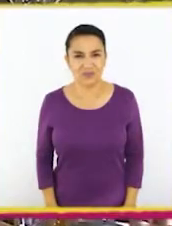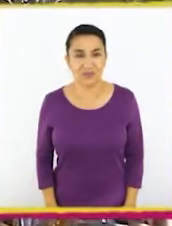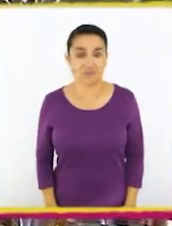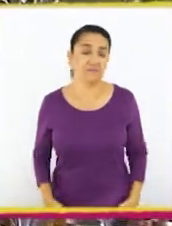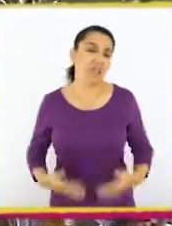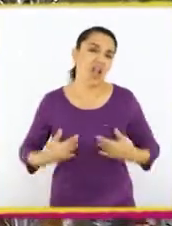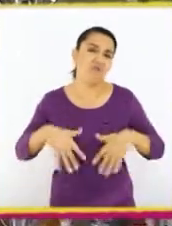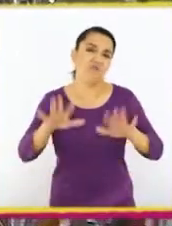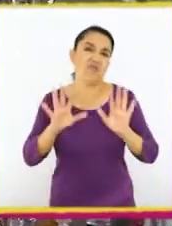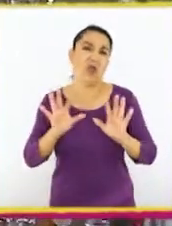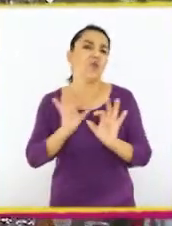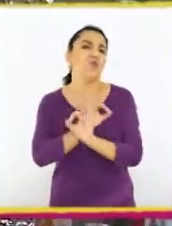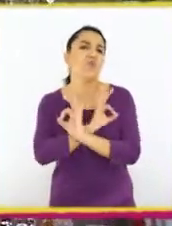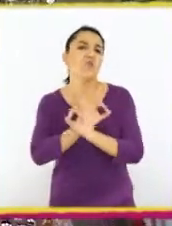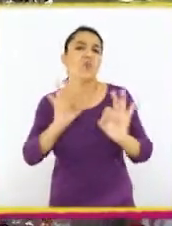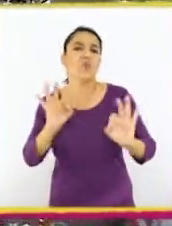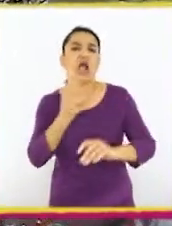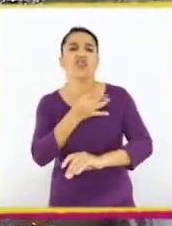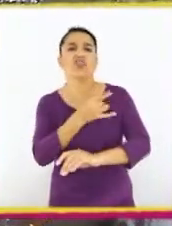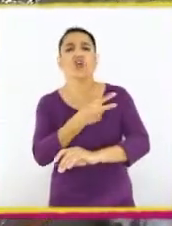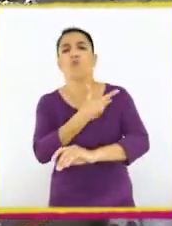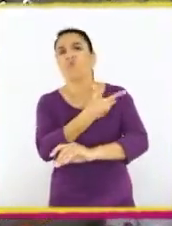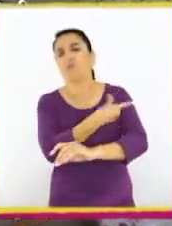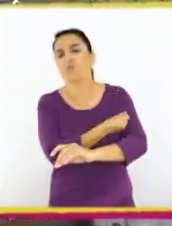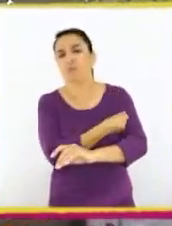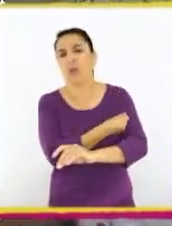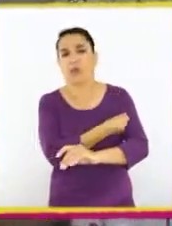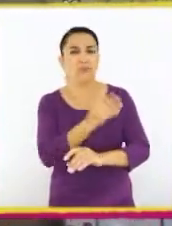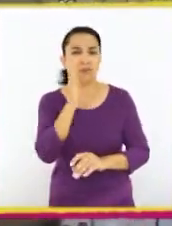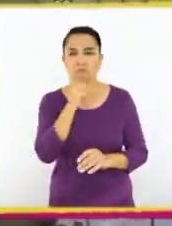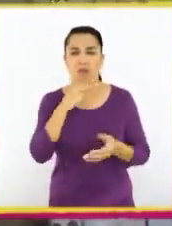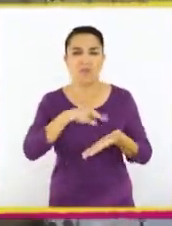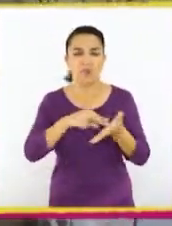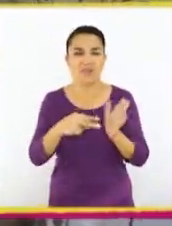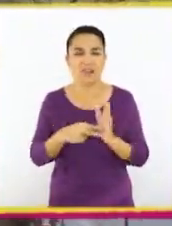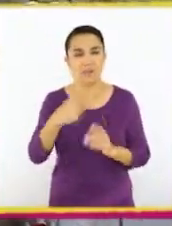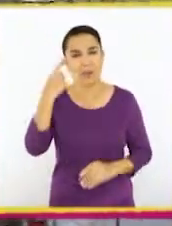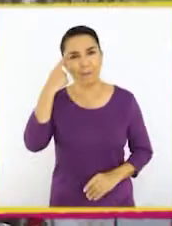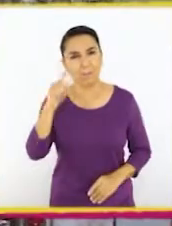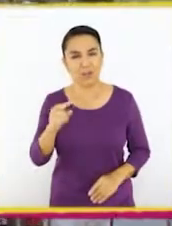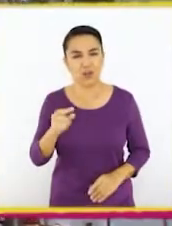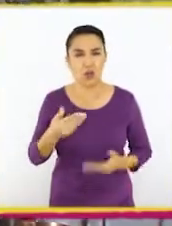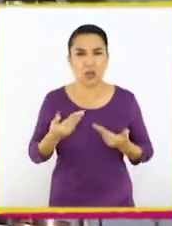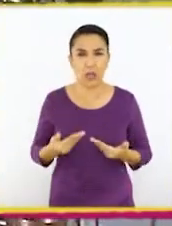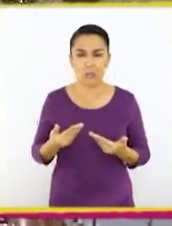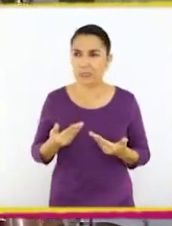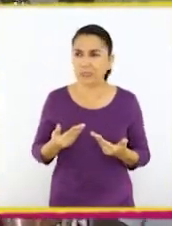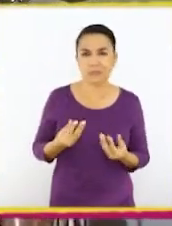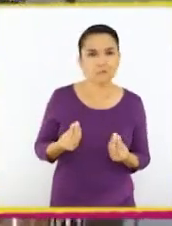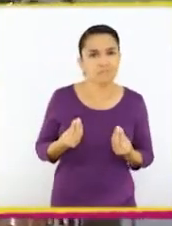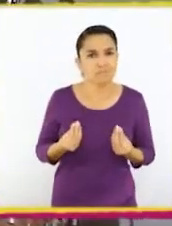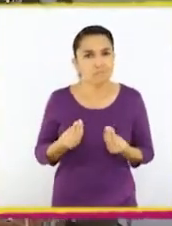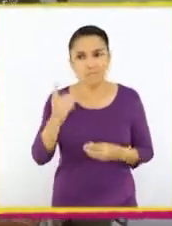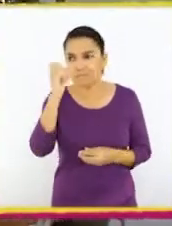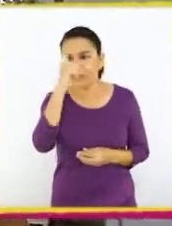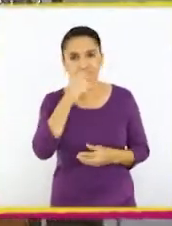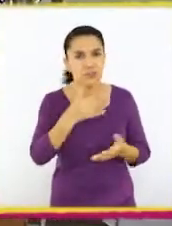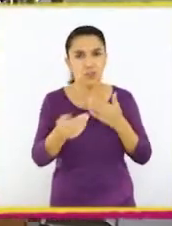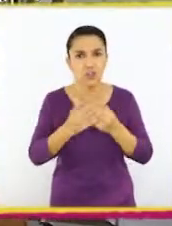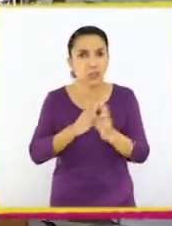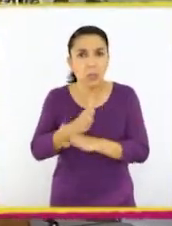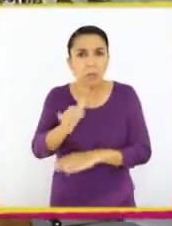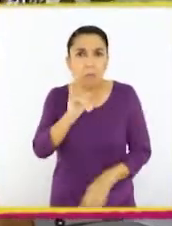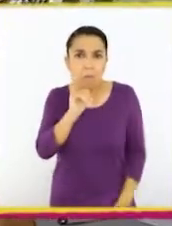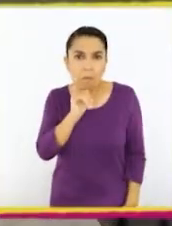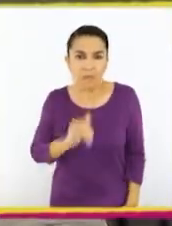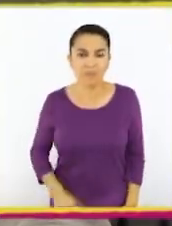Al final nunca me dolió, así que no tuve problemas. Pero, bueno, estoy un poco complicado porque no sé a dónde